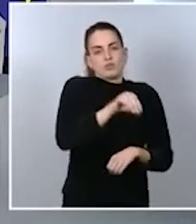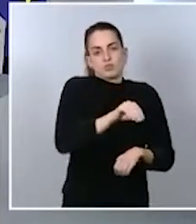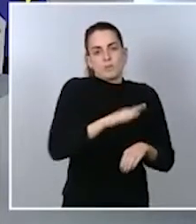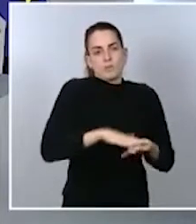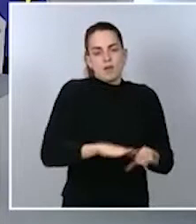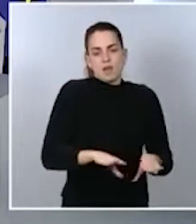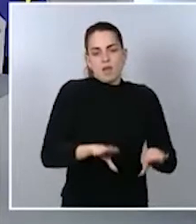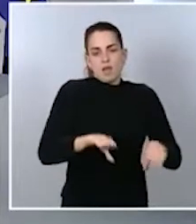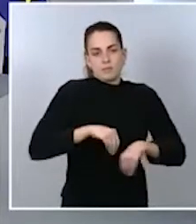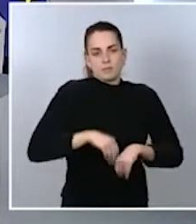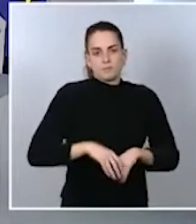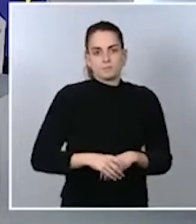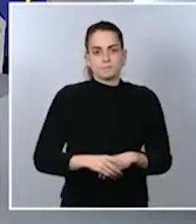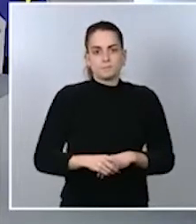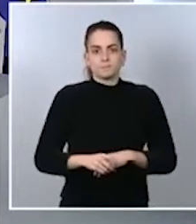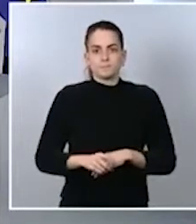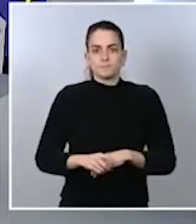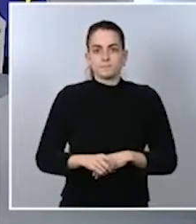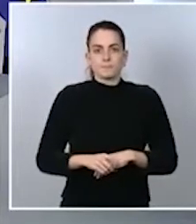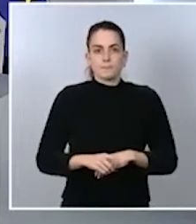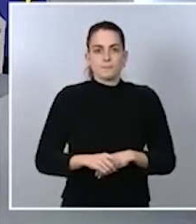Cristina, de la O, del Independiente. Adelante.